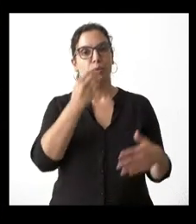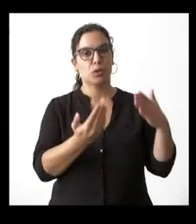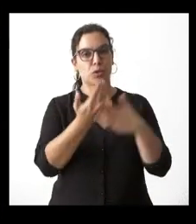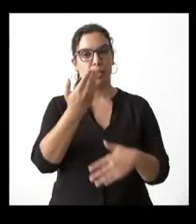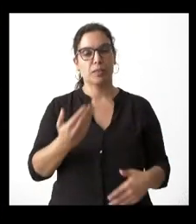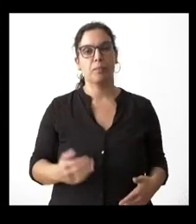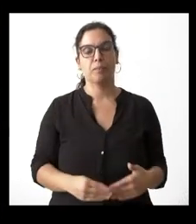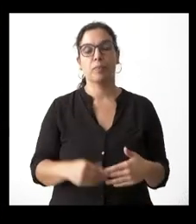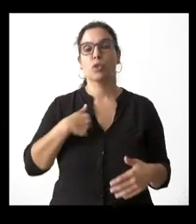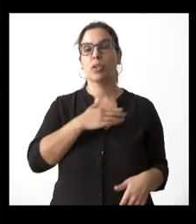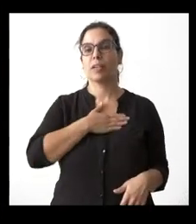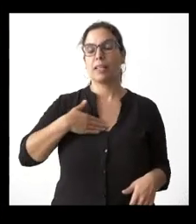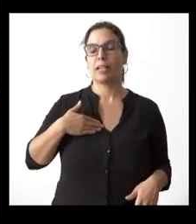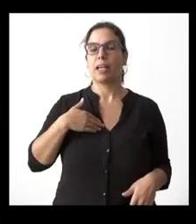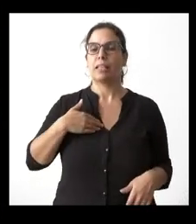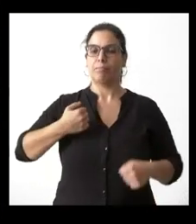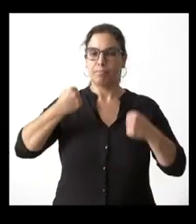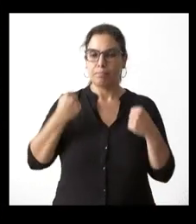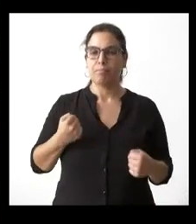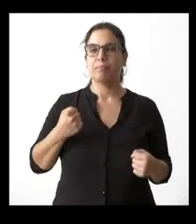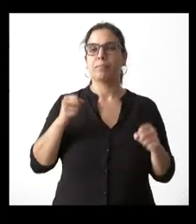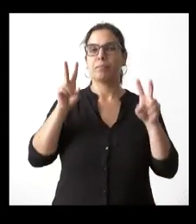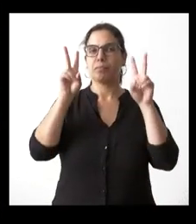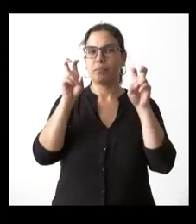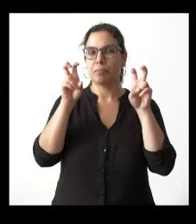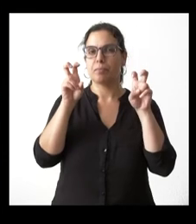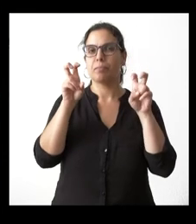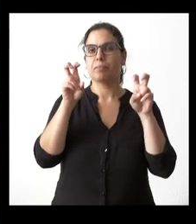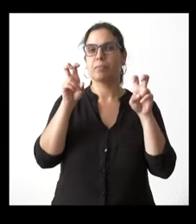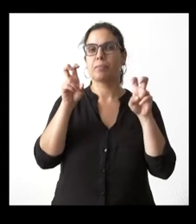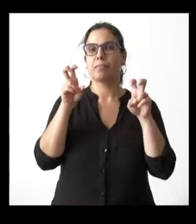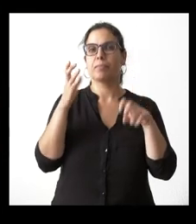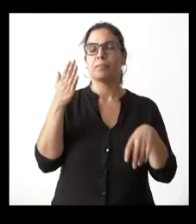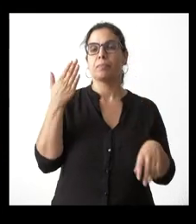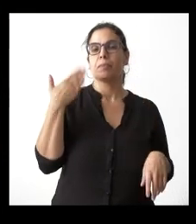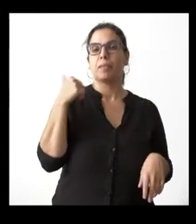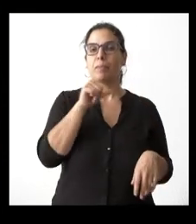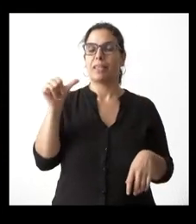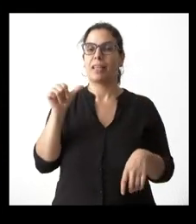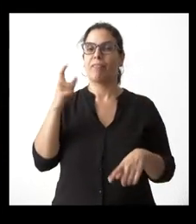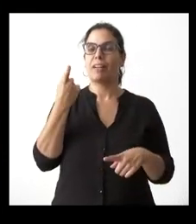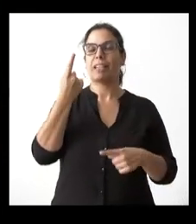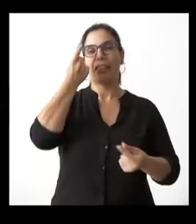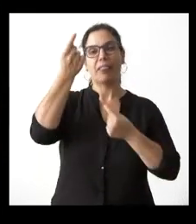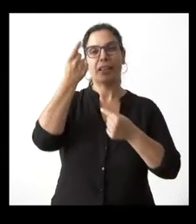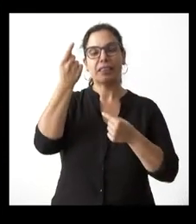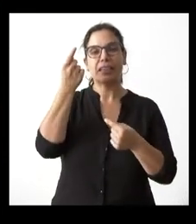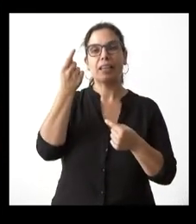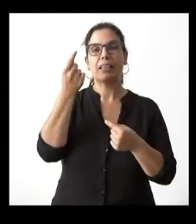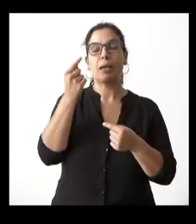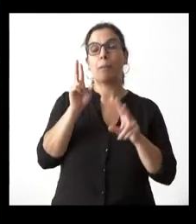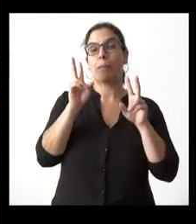yo quería insistir con una cuestión que planteamos la semana pasada preguntamos por el detalle del supuesto incremento de casos de